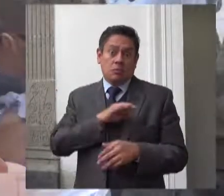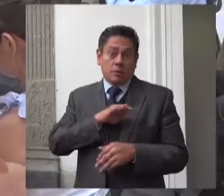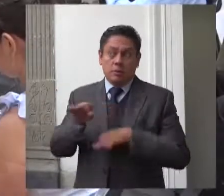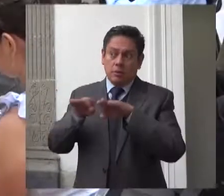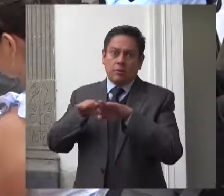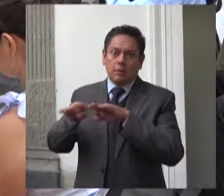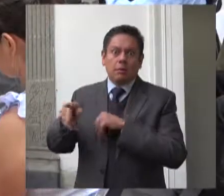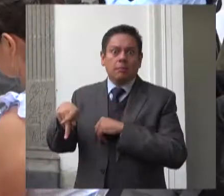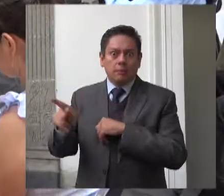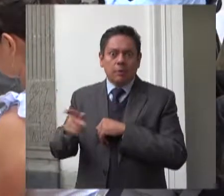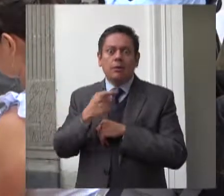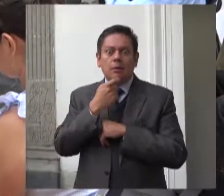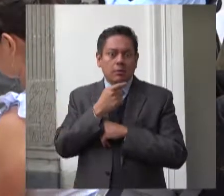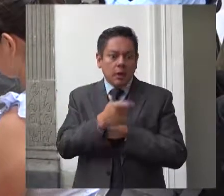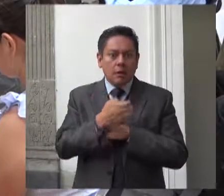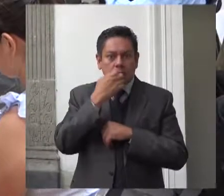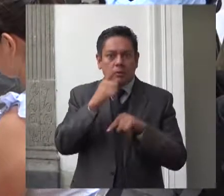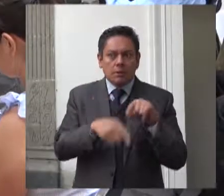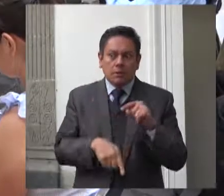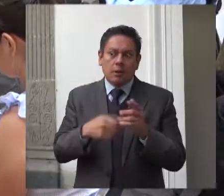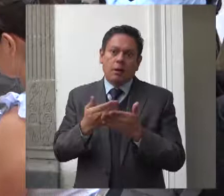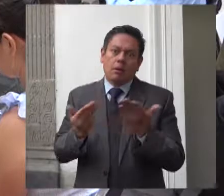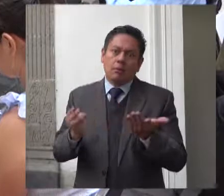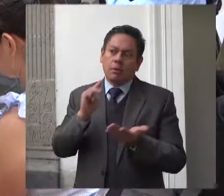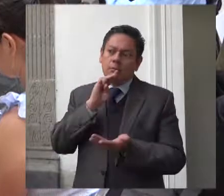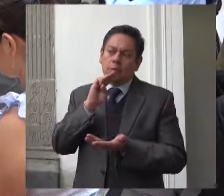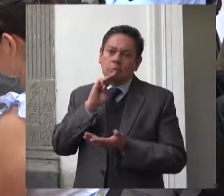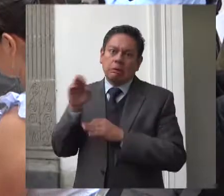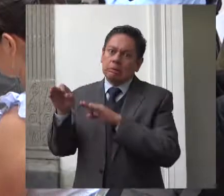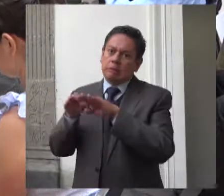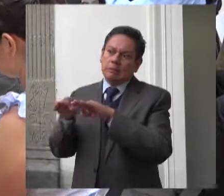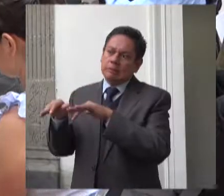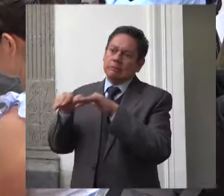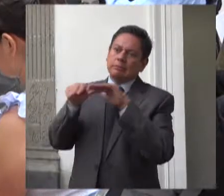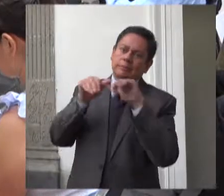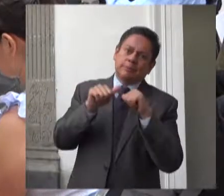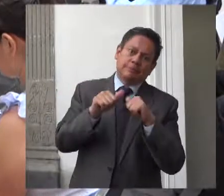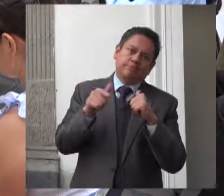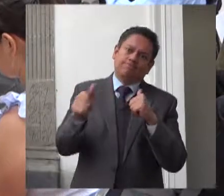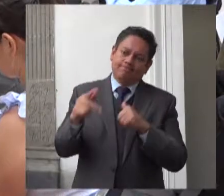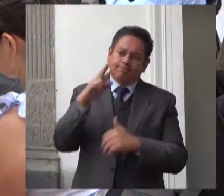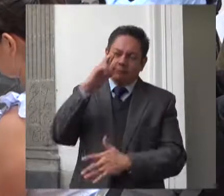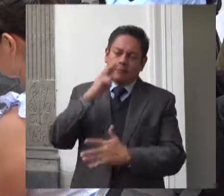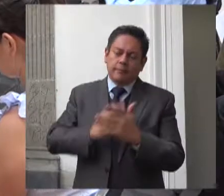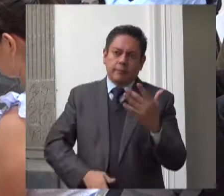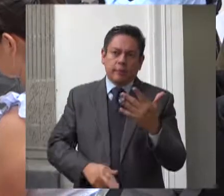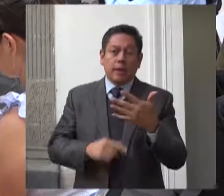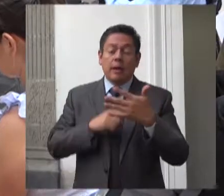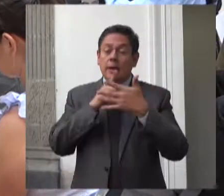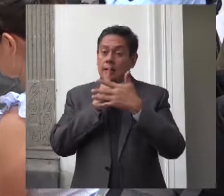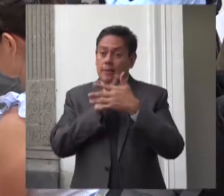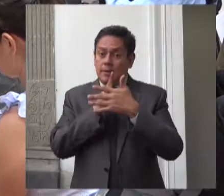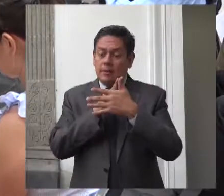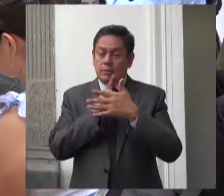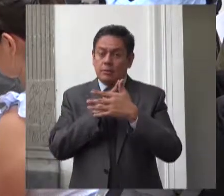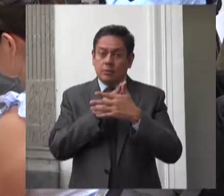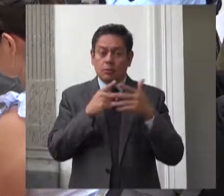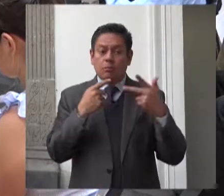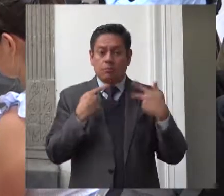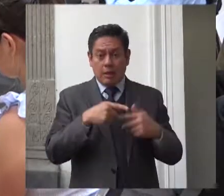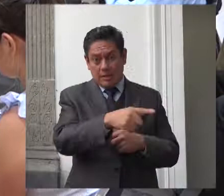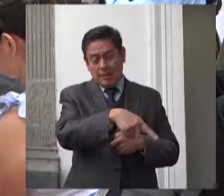laboral. Quinto, en cuanto a las responsables y trabajadoras de las estancias infantiles,